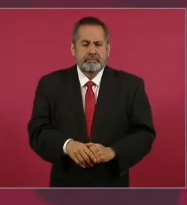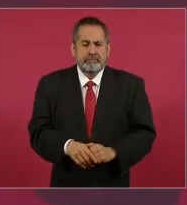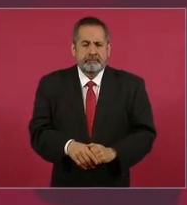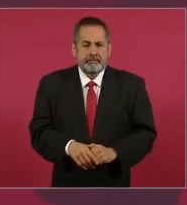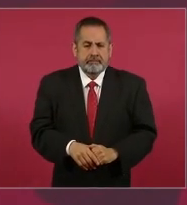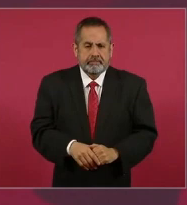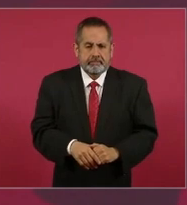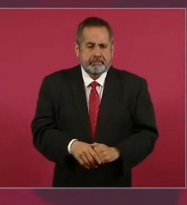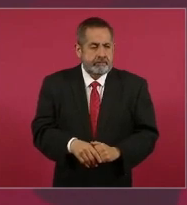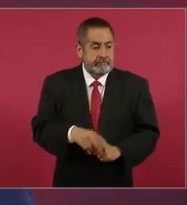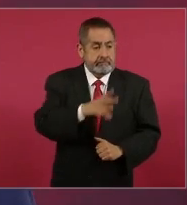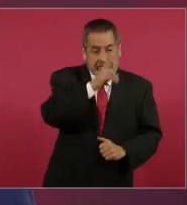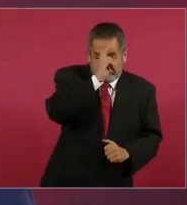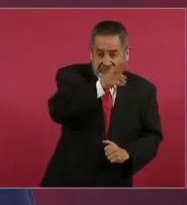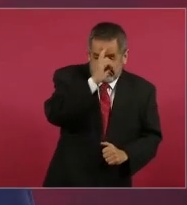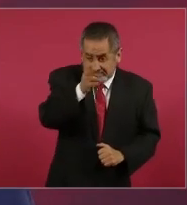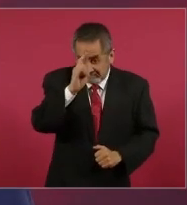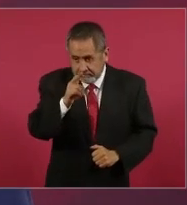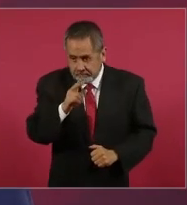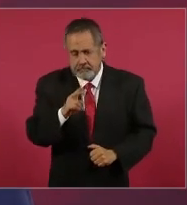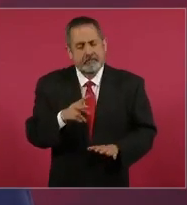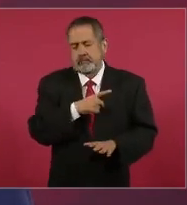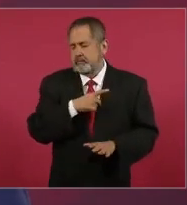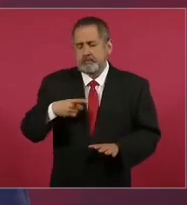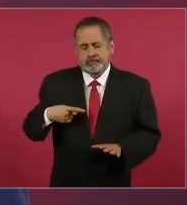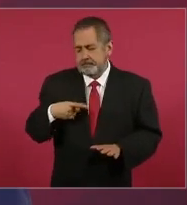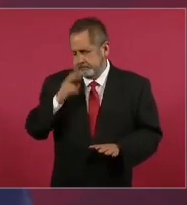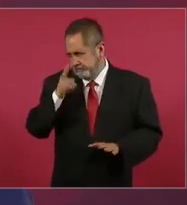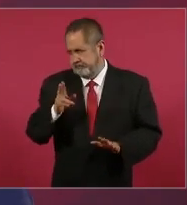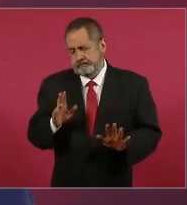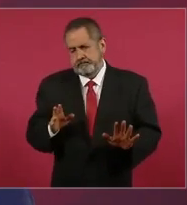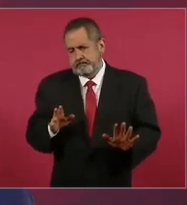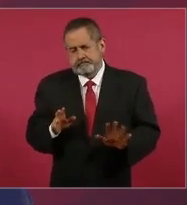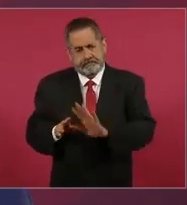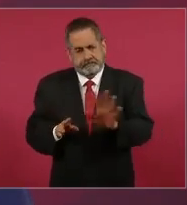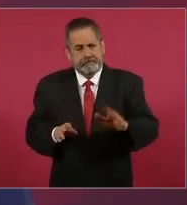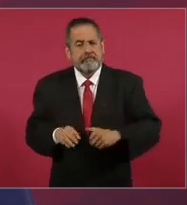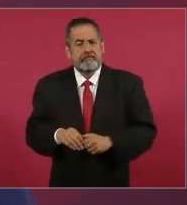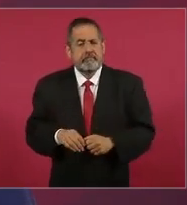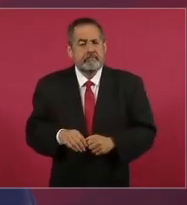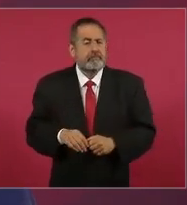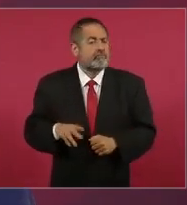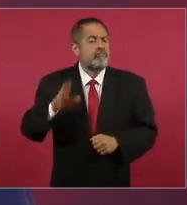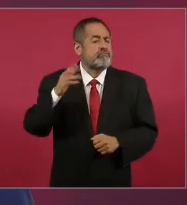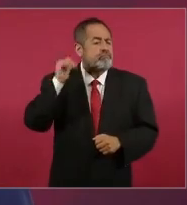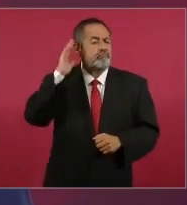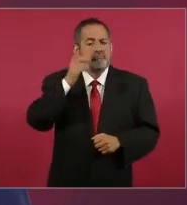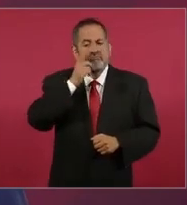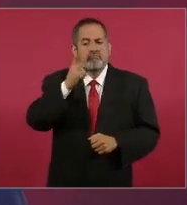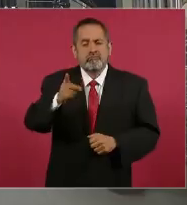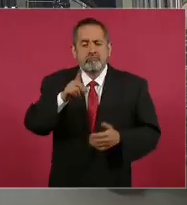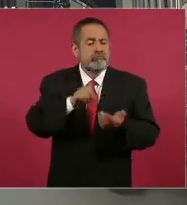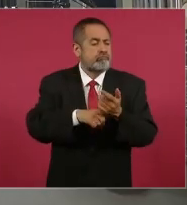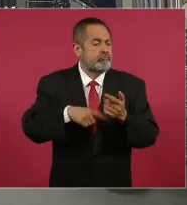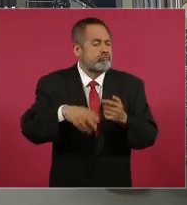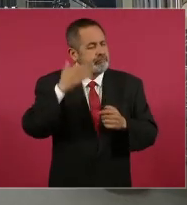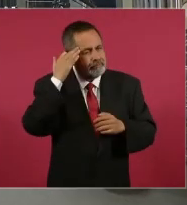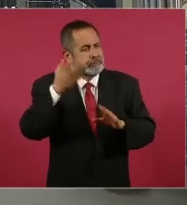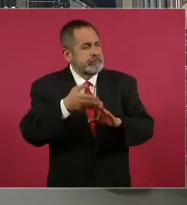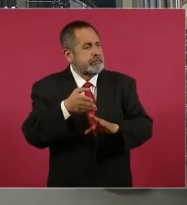Prohibido prohibir. Como se decía en la época de los liberales,